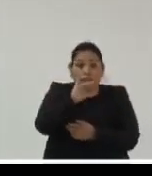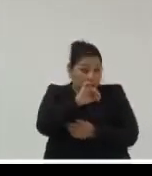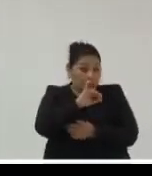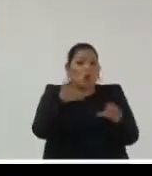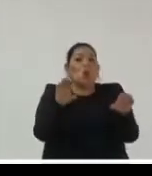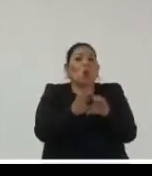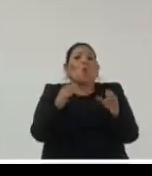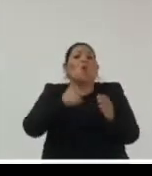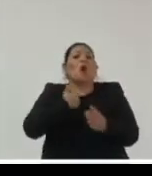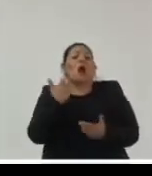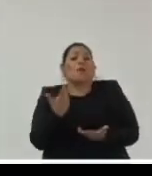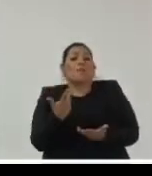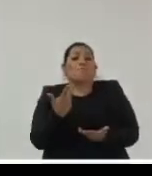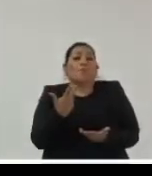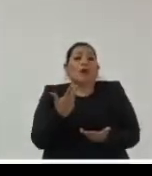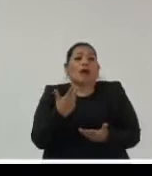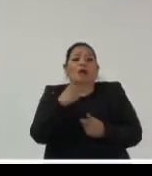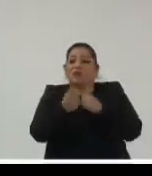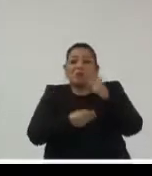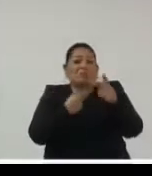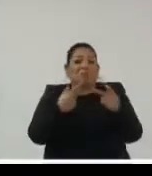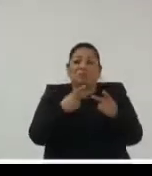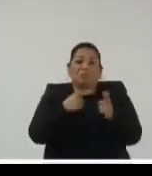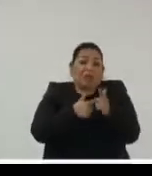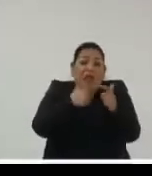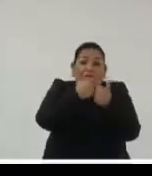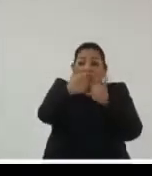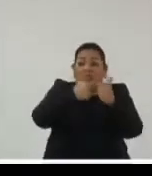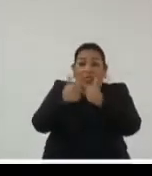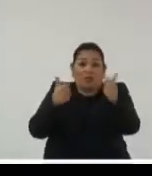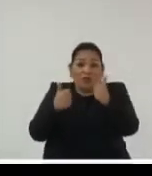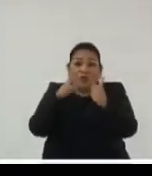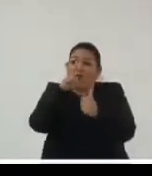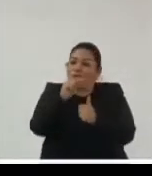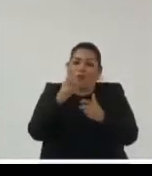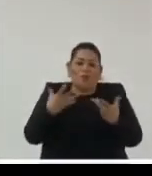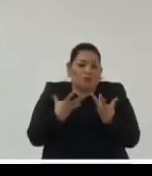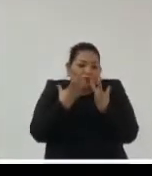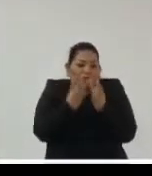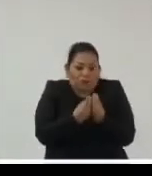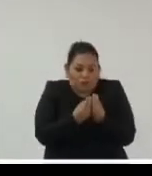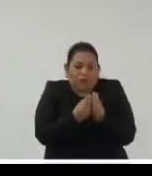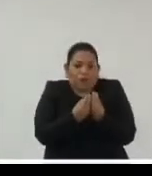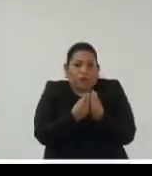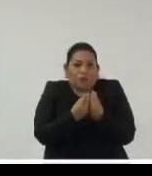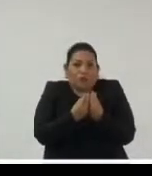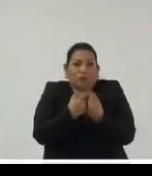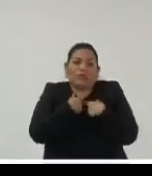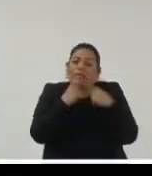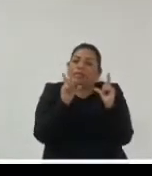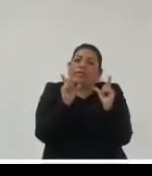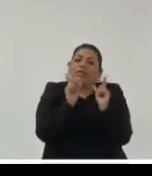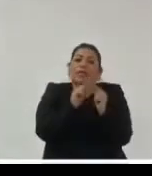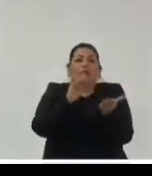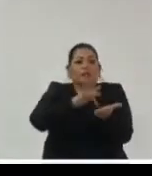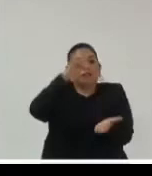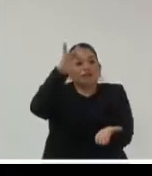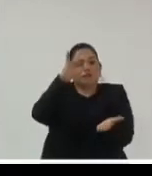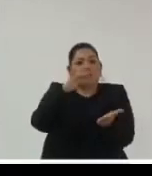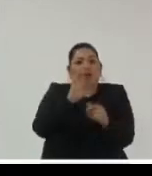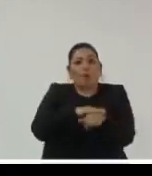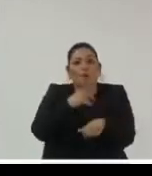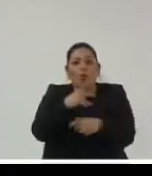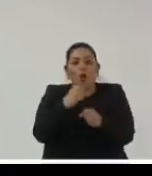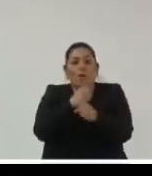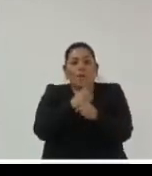cómo le vamos a sacar provecho no vamos a avanzar mucho esa es verdad eso sería de mi parte nuevamente un agradecimiento por